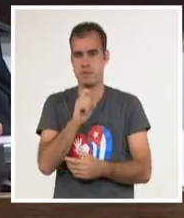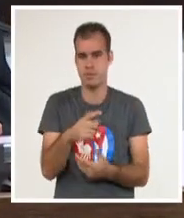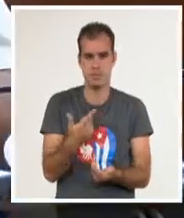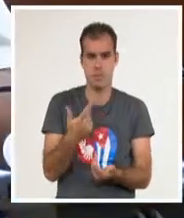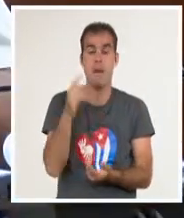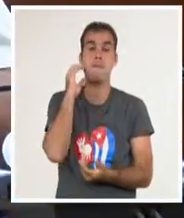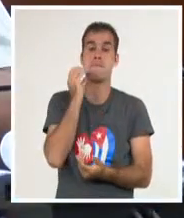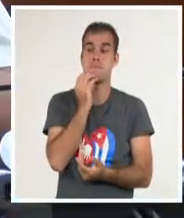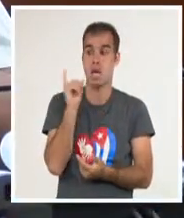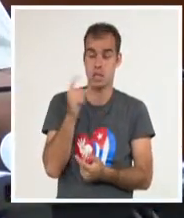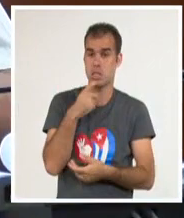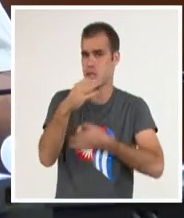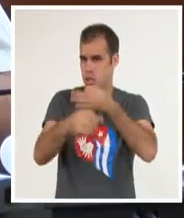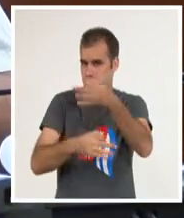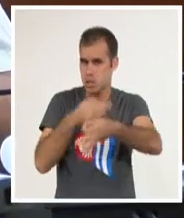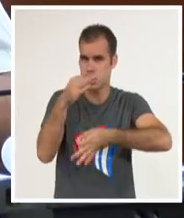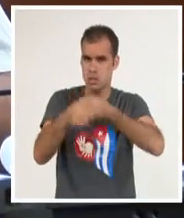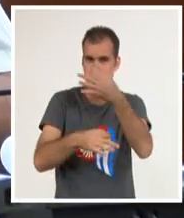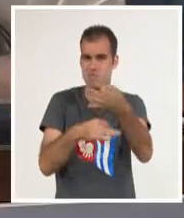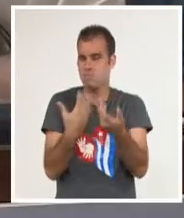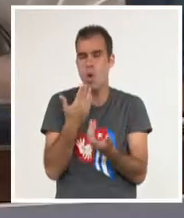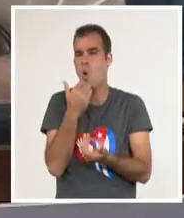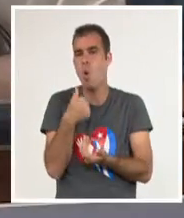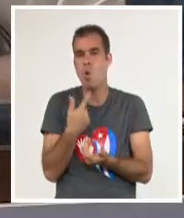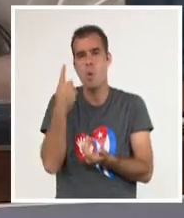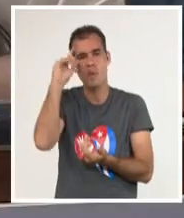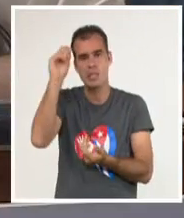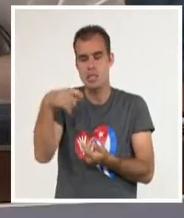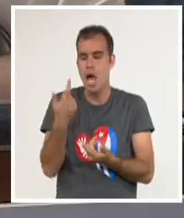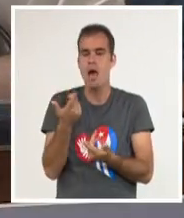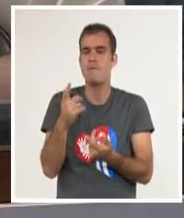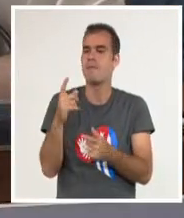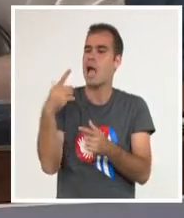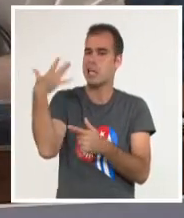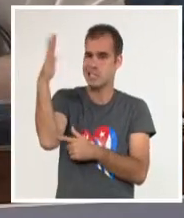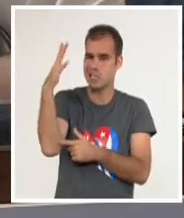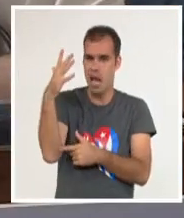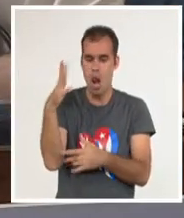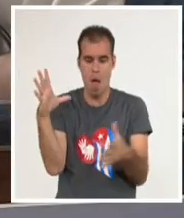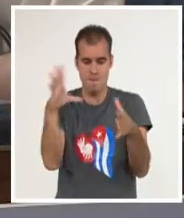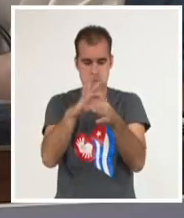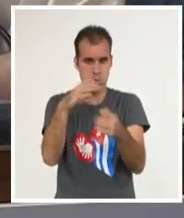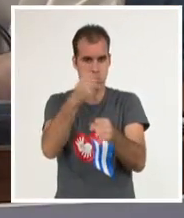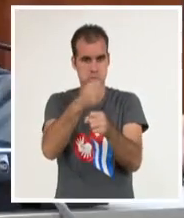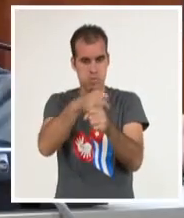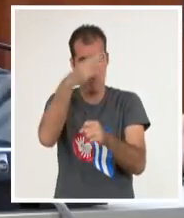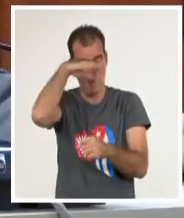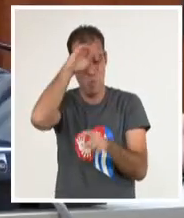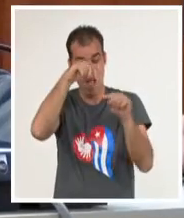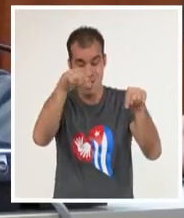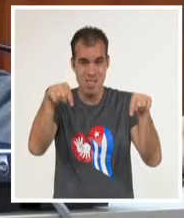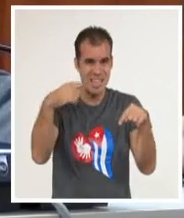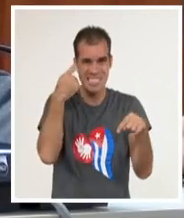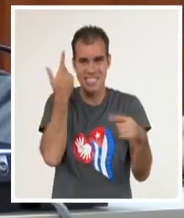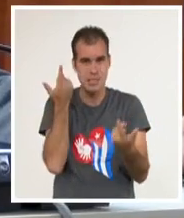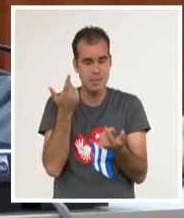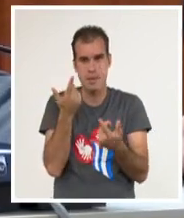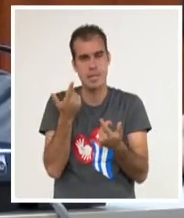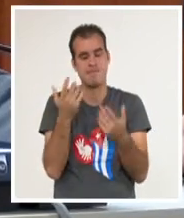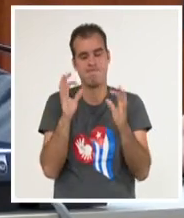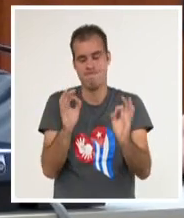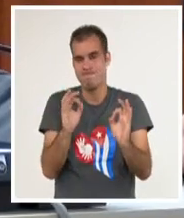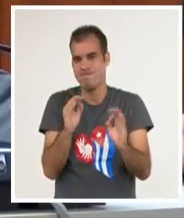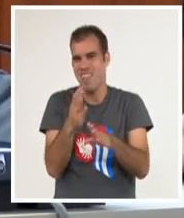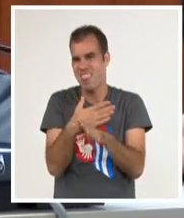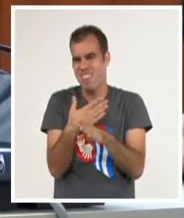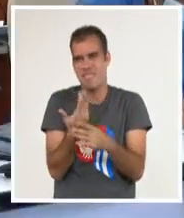analizó este jueves la situación actual de la inversión extranjera en Cuba, un estratégico sector que por múltiples razones, fundamentalmente